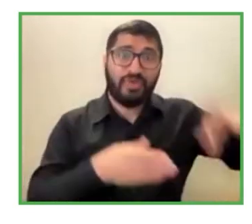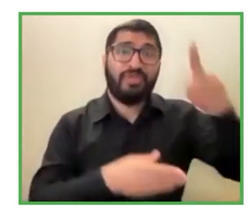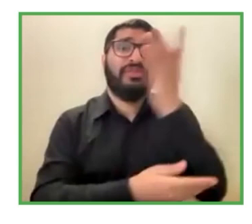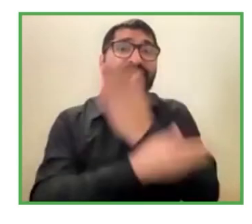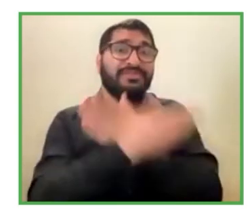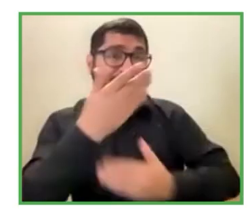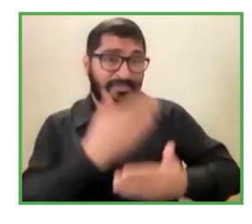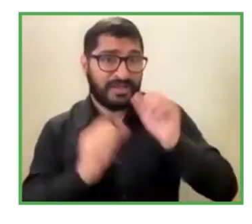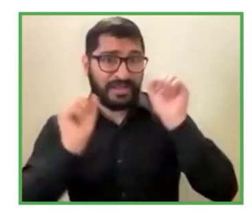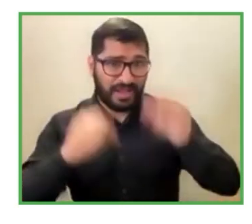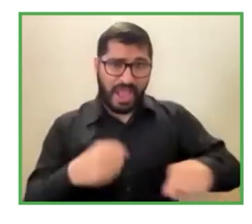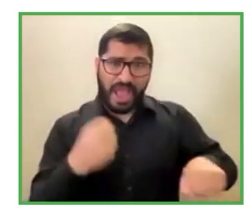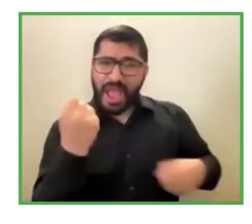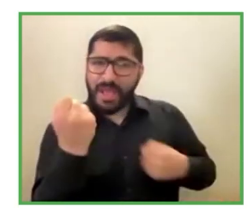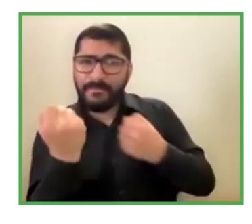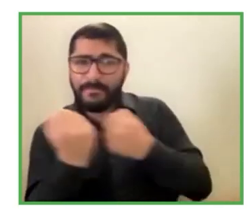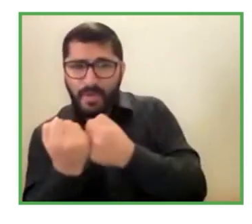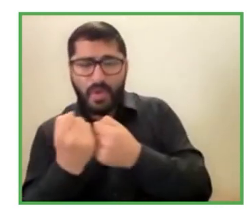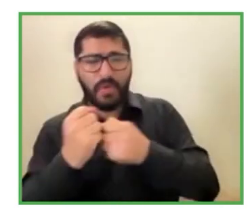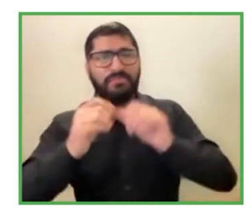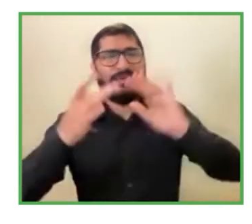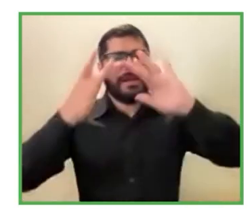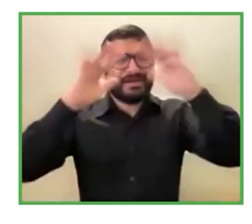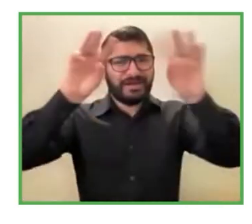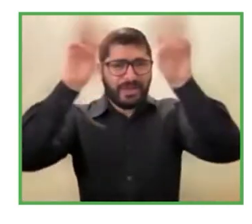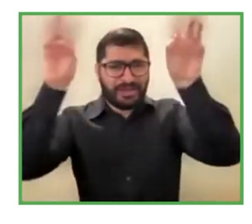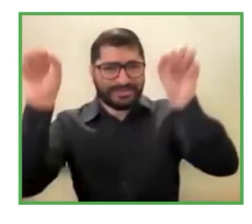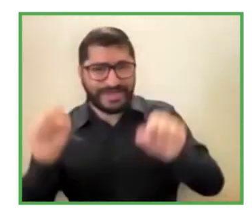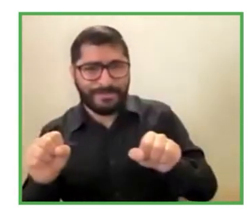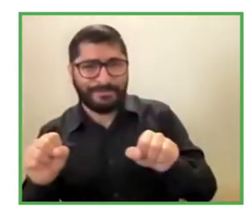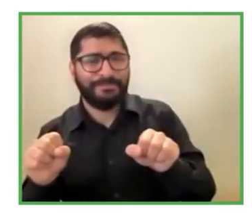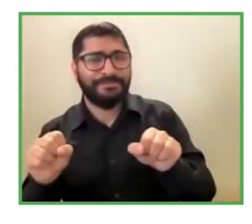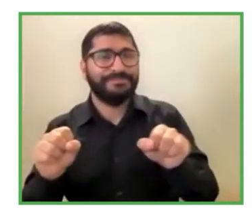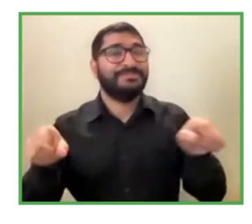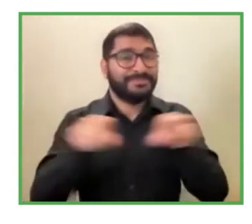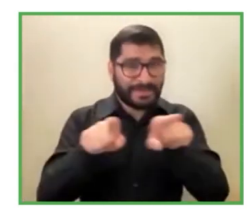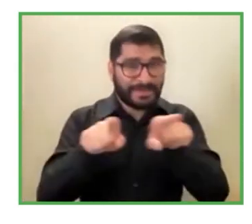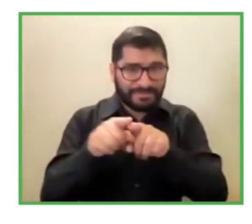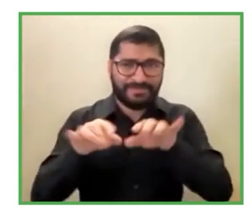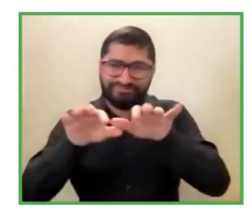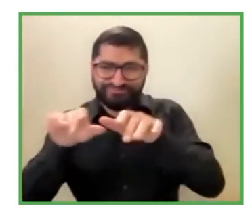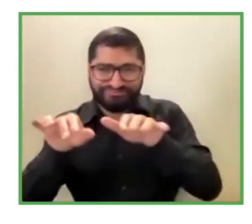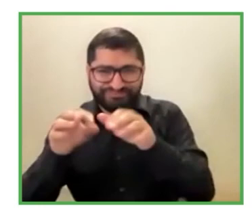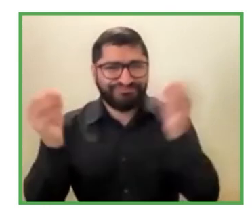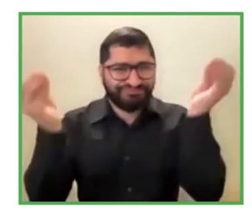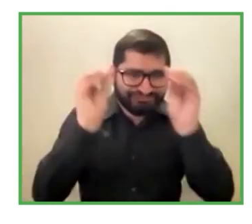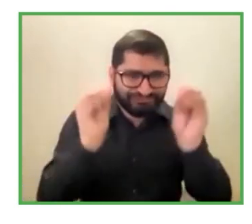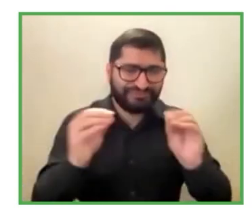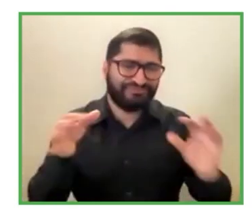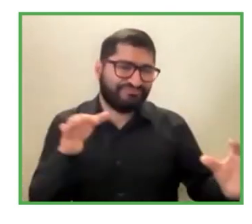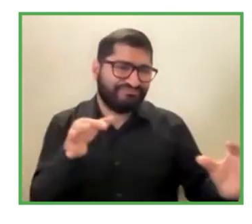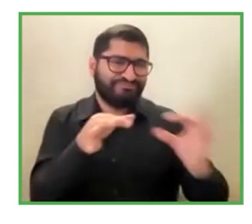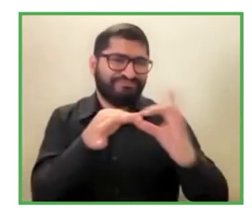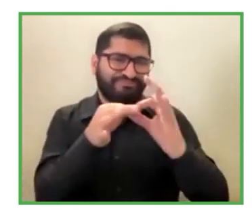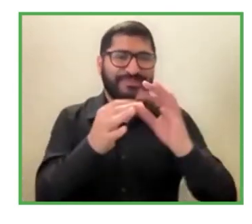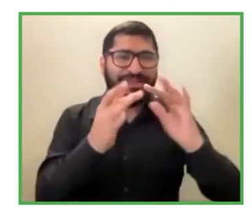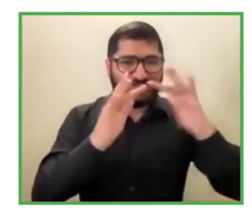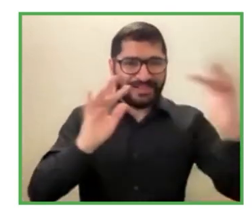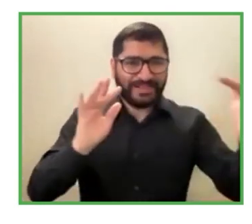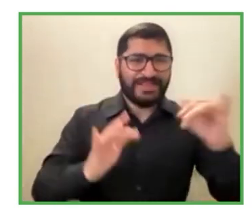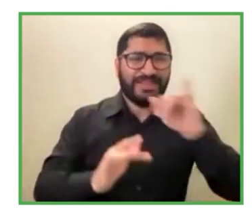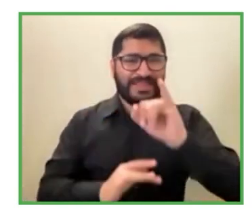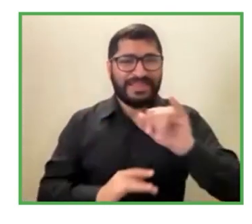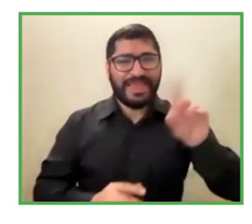de home office que van ligadas a la plataforma de ID a través también de KPIs y de procesos totalmente